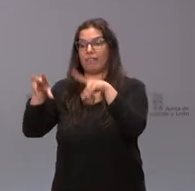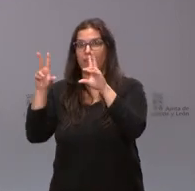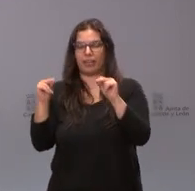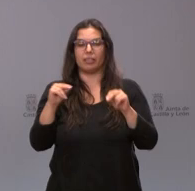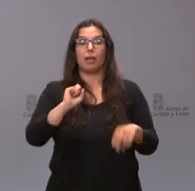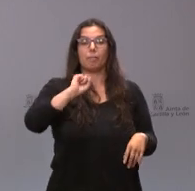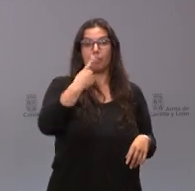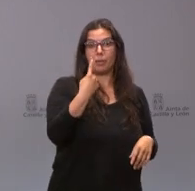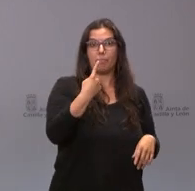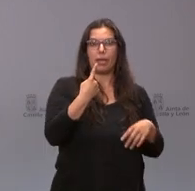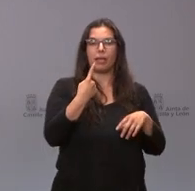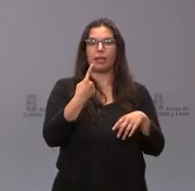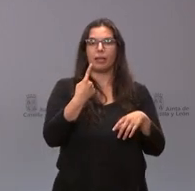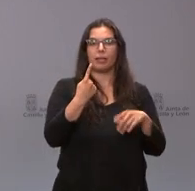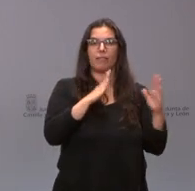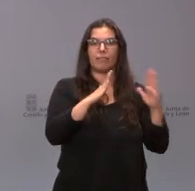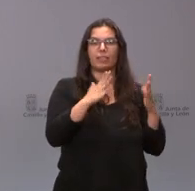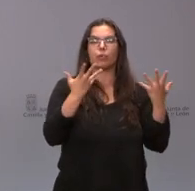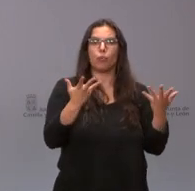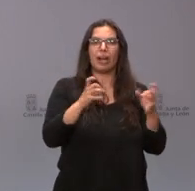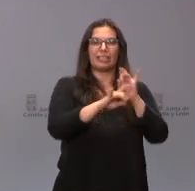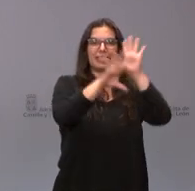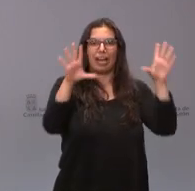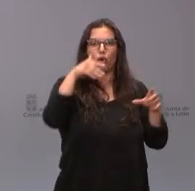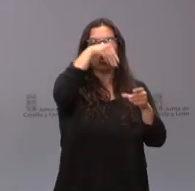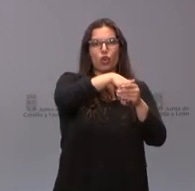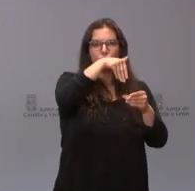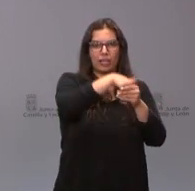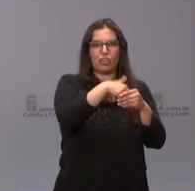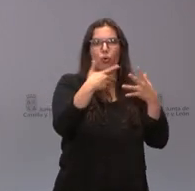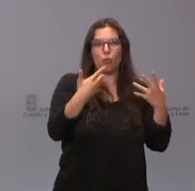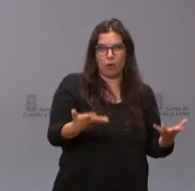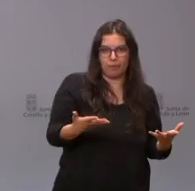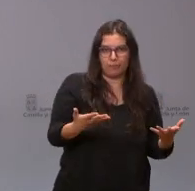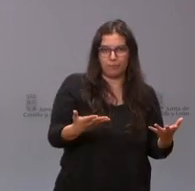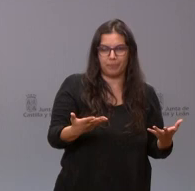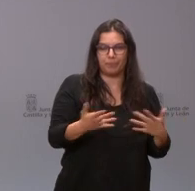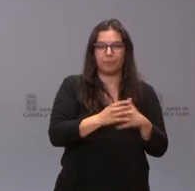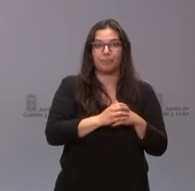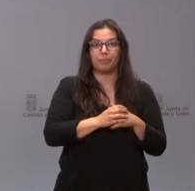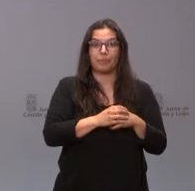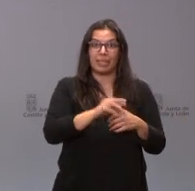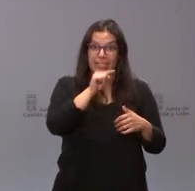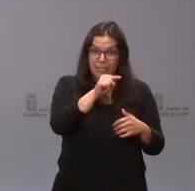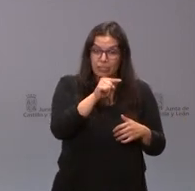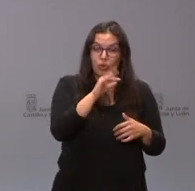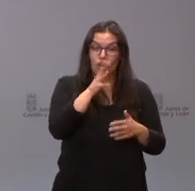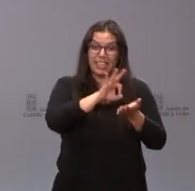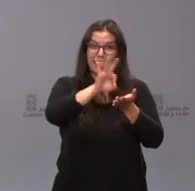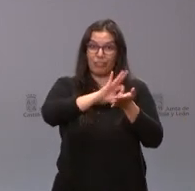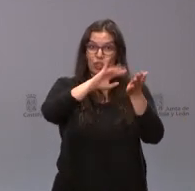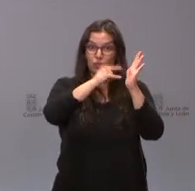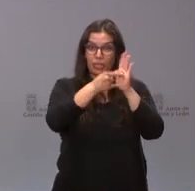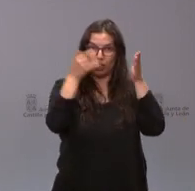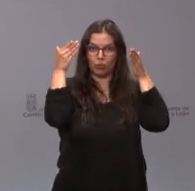primero de ellos, lógicamente, es el definir el contenido de la normativa. Eso es lo que ahora los servicios técnicos están